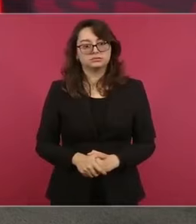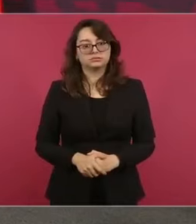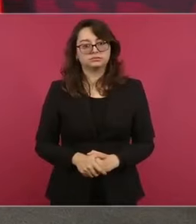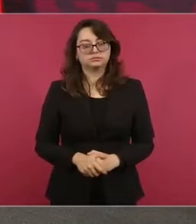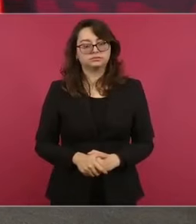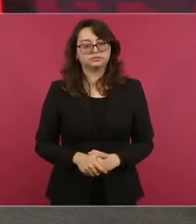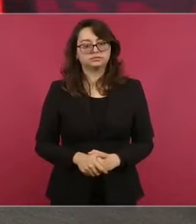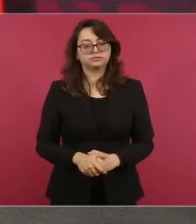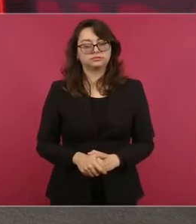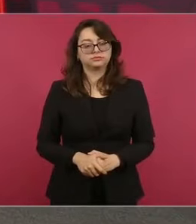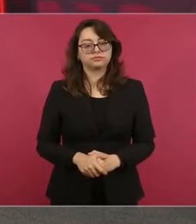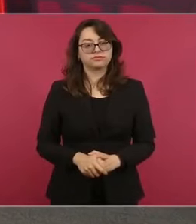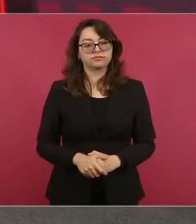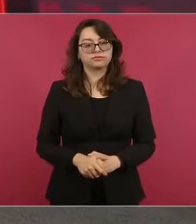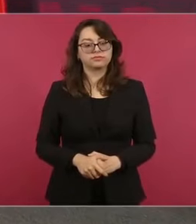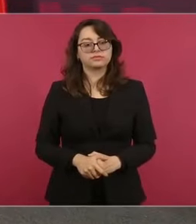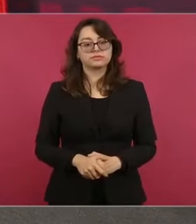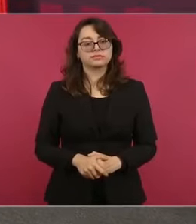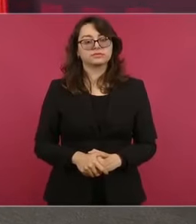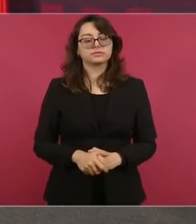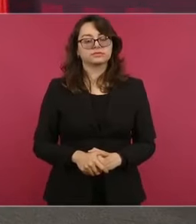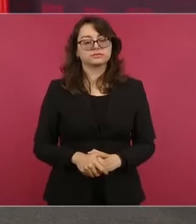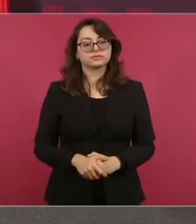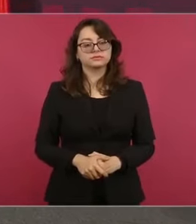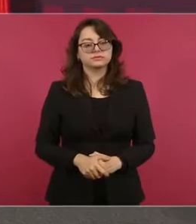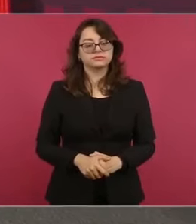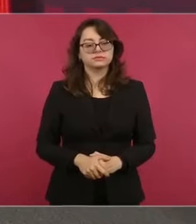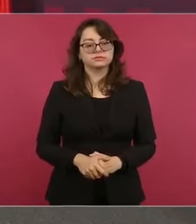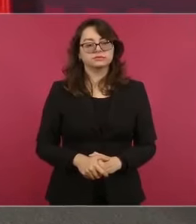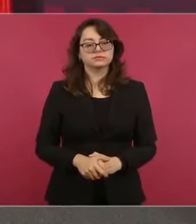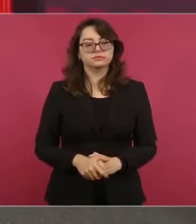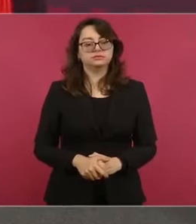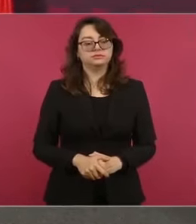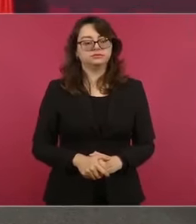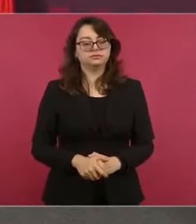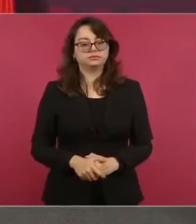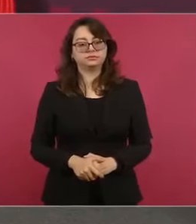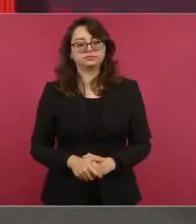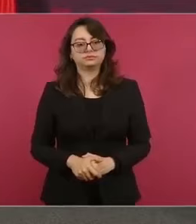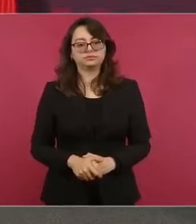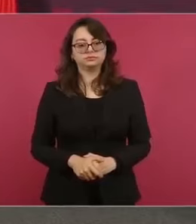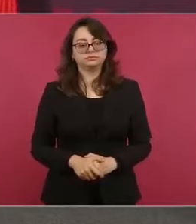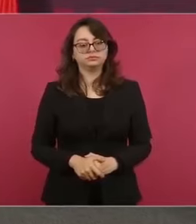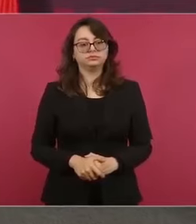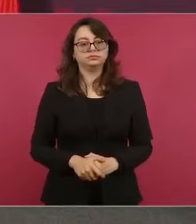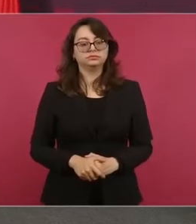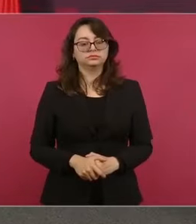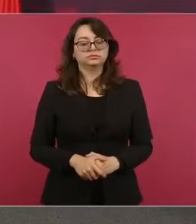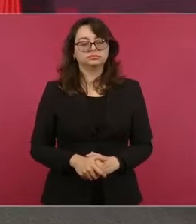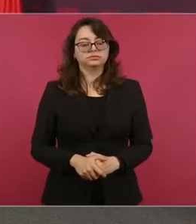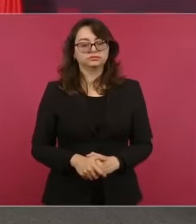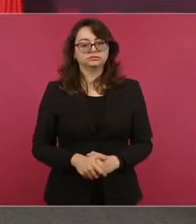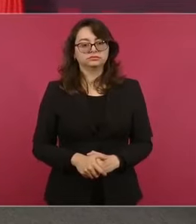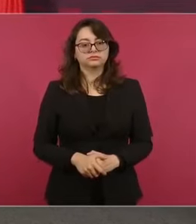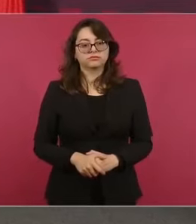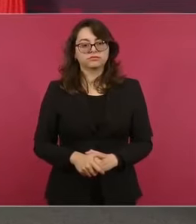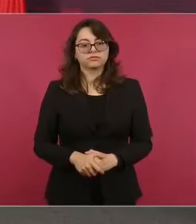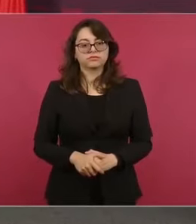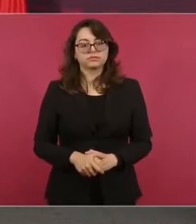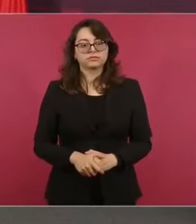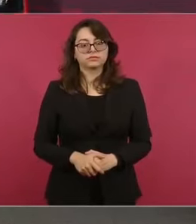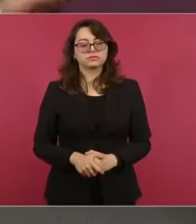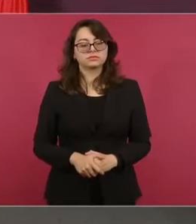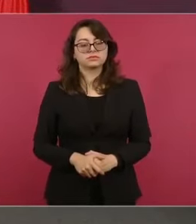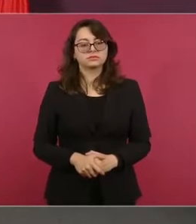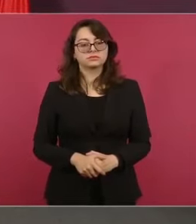O había veces, antes, de que de repente venía un